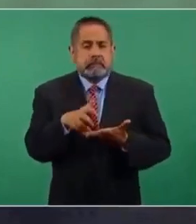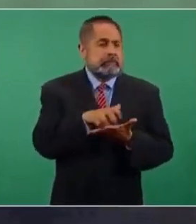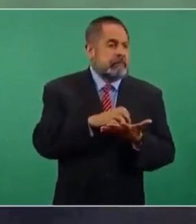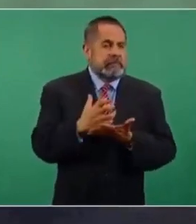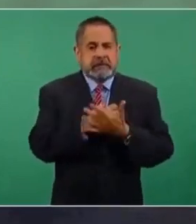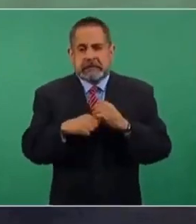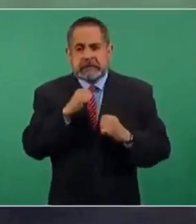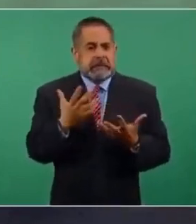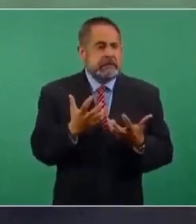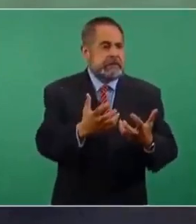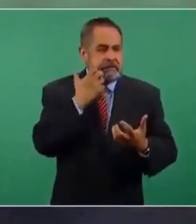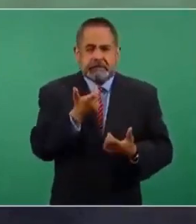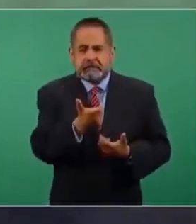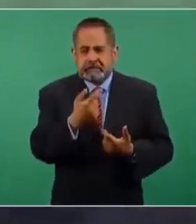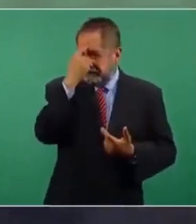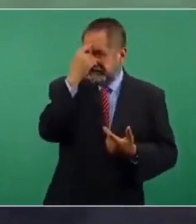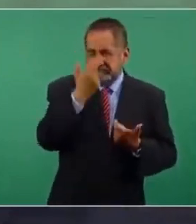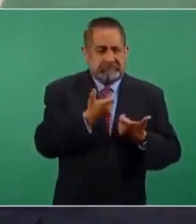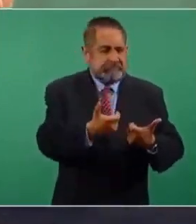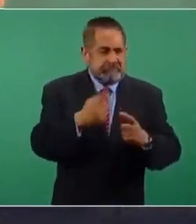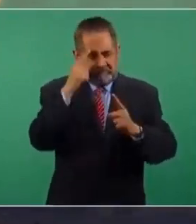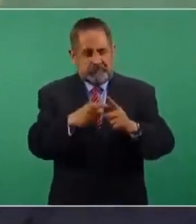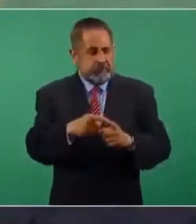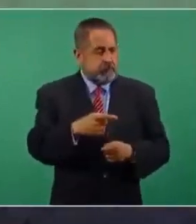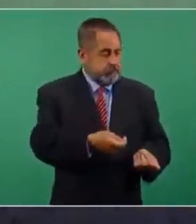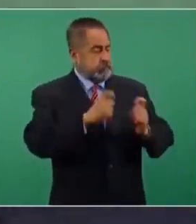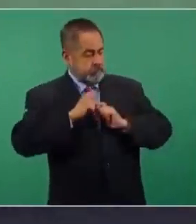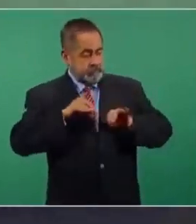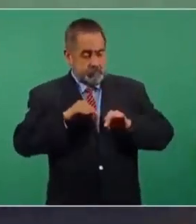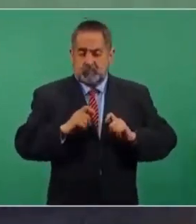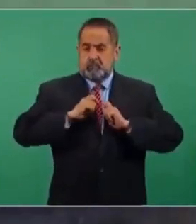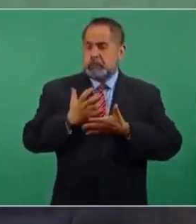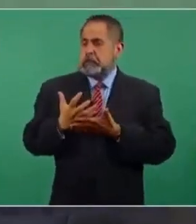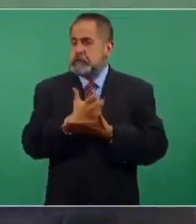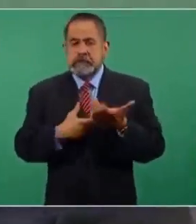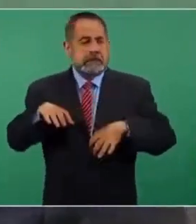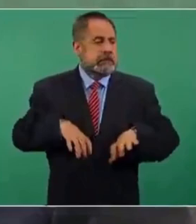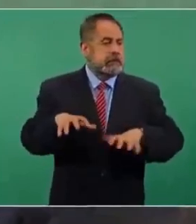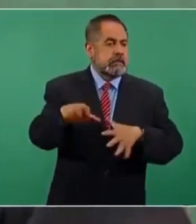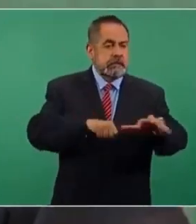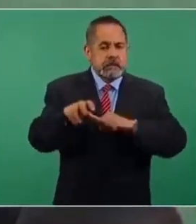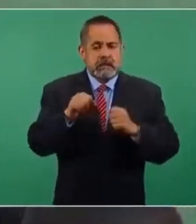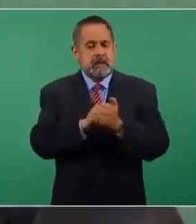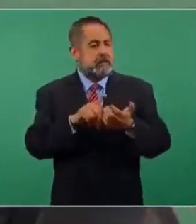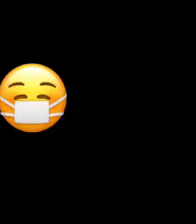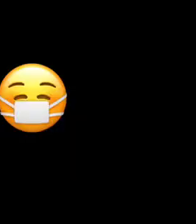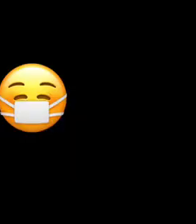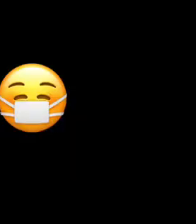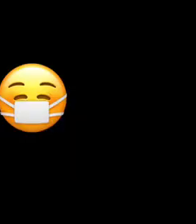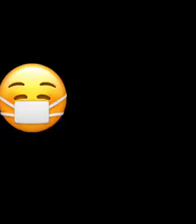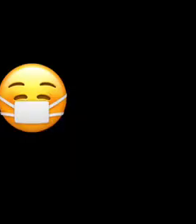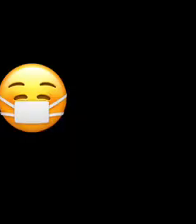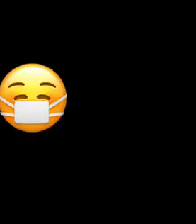o material, era ocupar un cargo para enriquecerse, para hacerse grande con la riqueza con la vida.